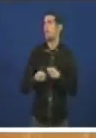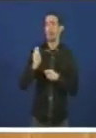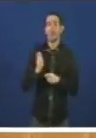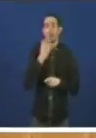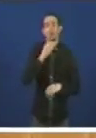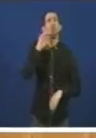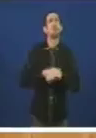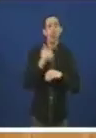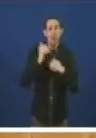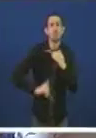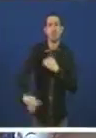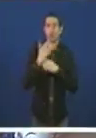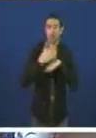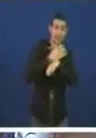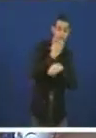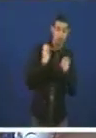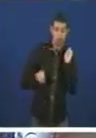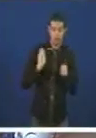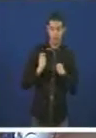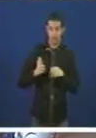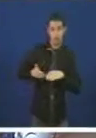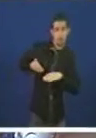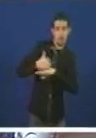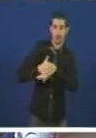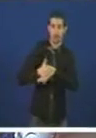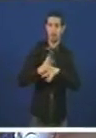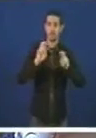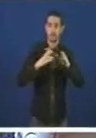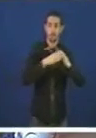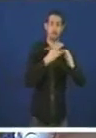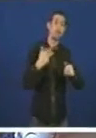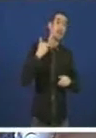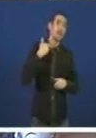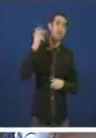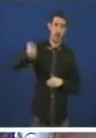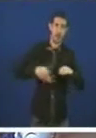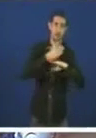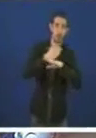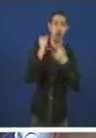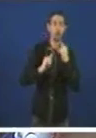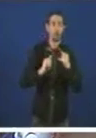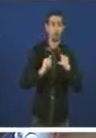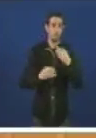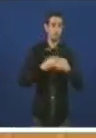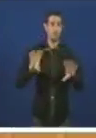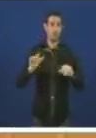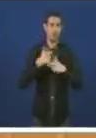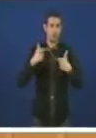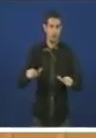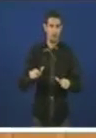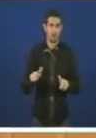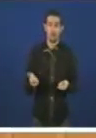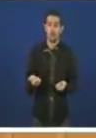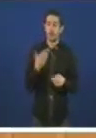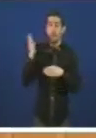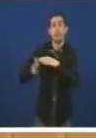Porque antes de México Anunciou A respeito do Navale O de Rusia E o de Venezuela E non fixo nada Claro Vaya de